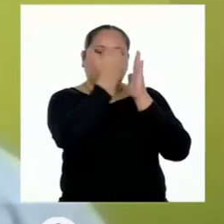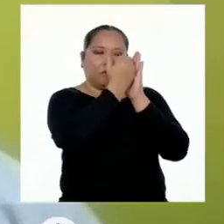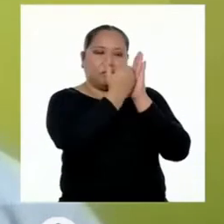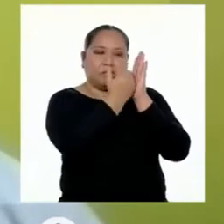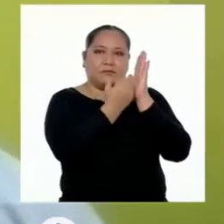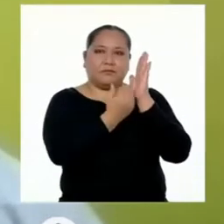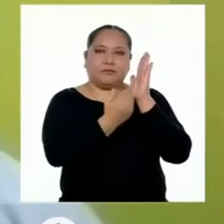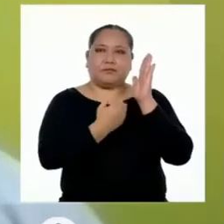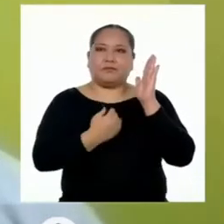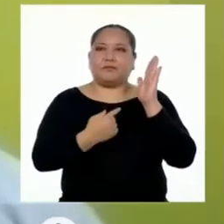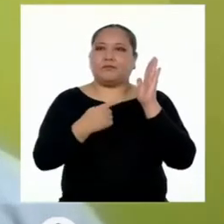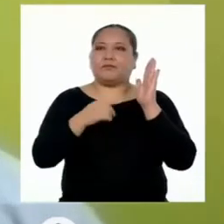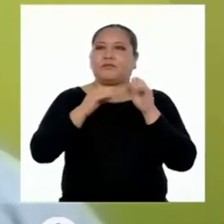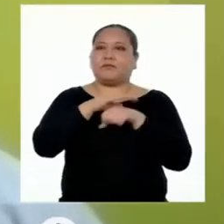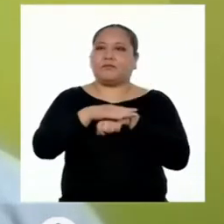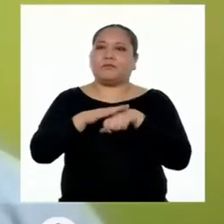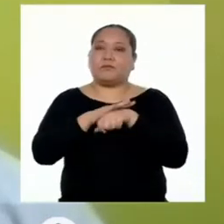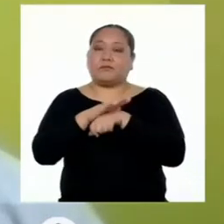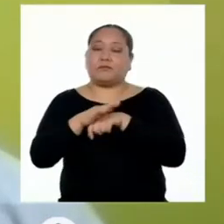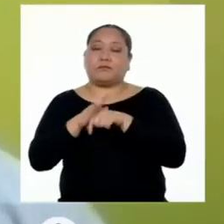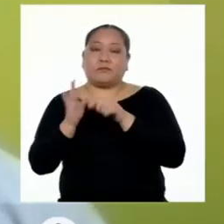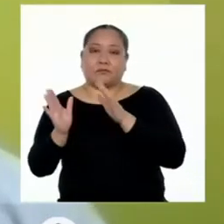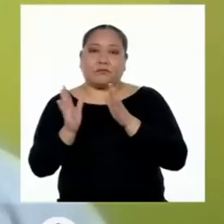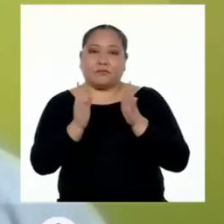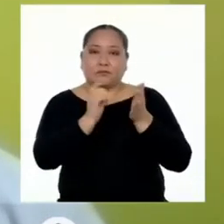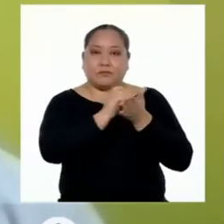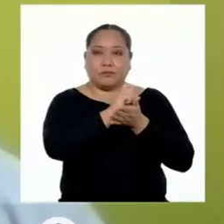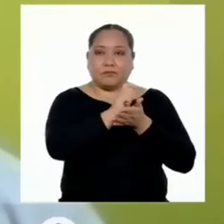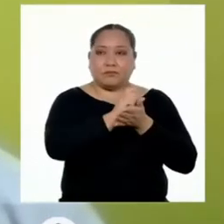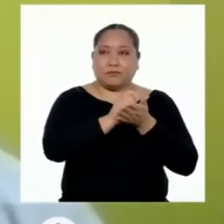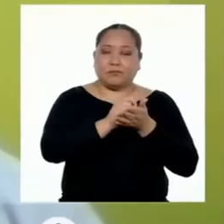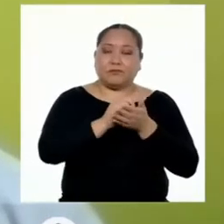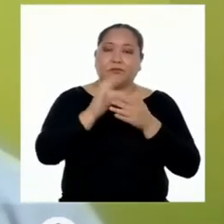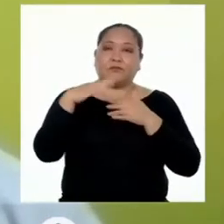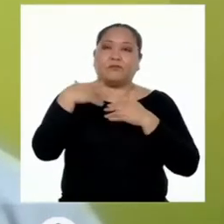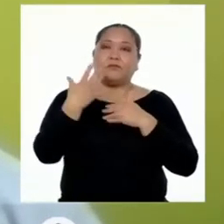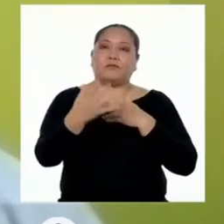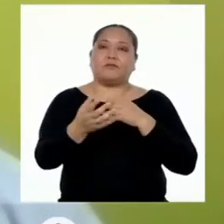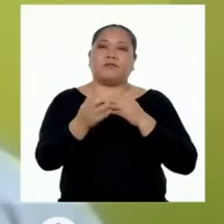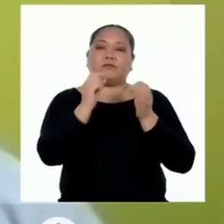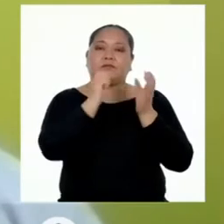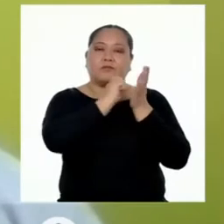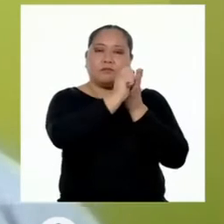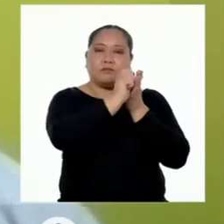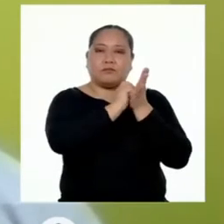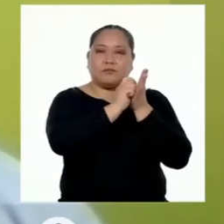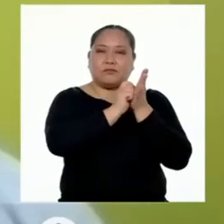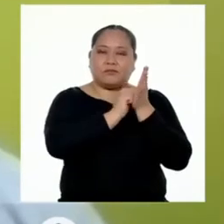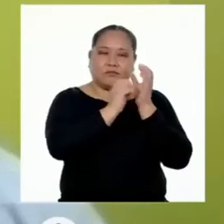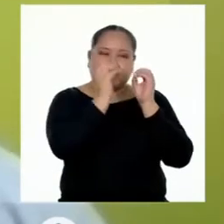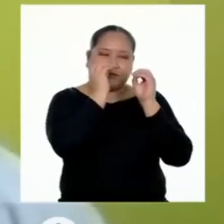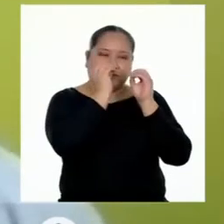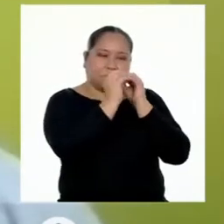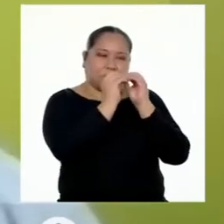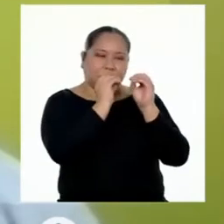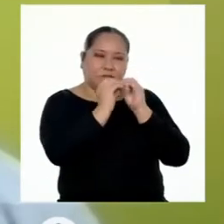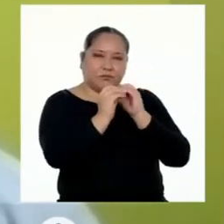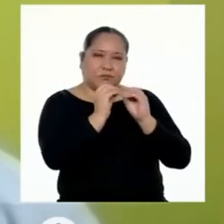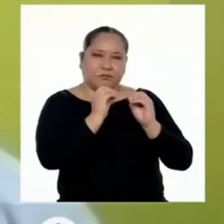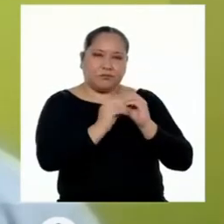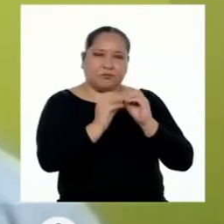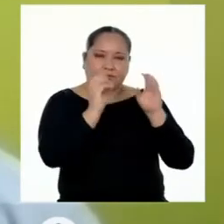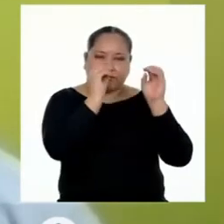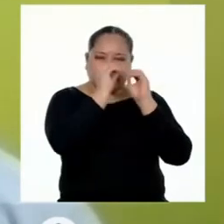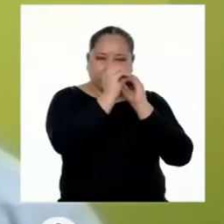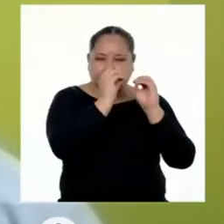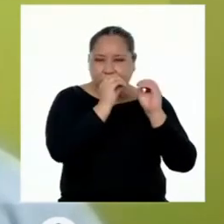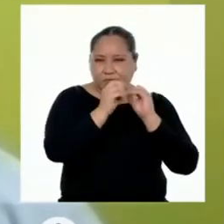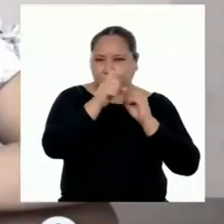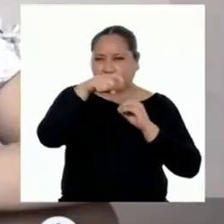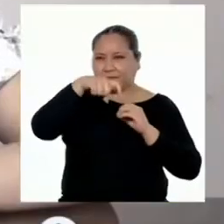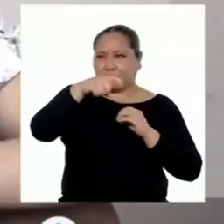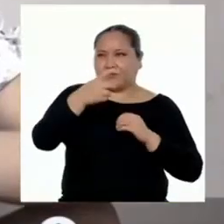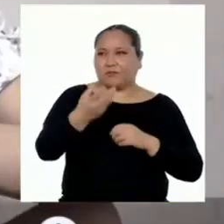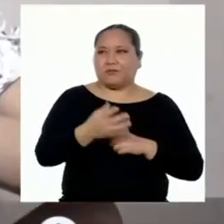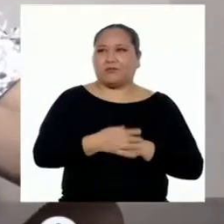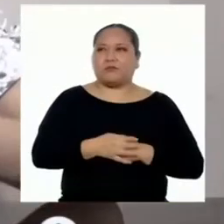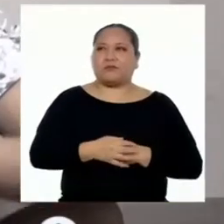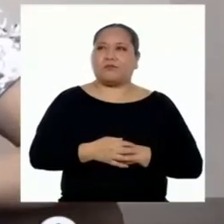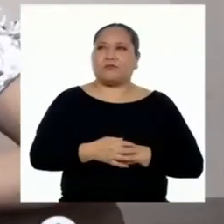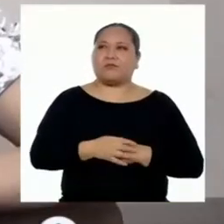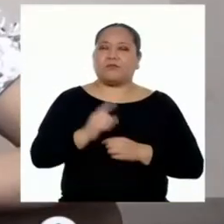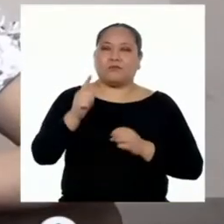preliminar con nuestro plan de escritura y después reescribir el texto realizando los reajustes necesarios.